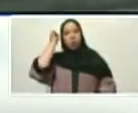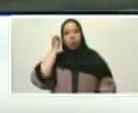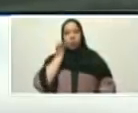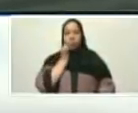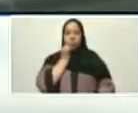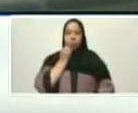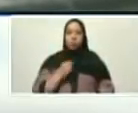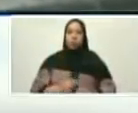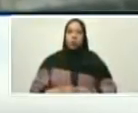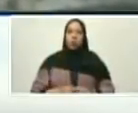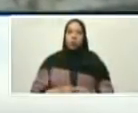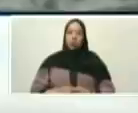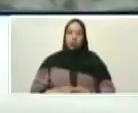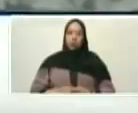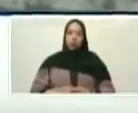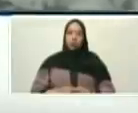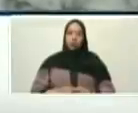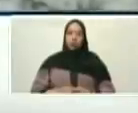sur,